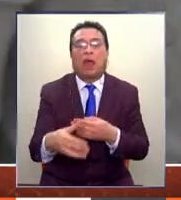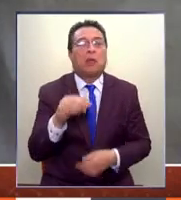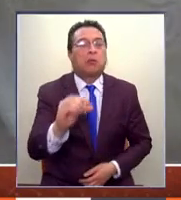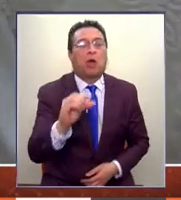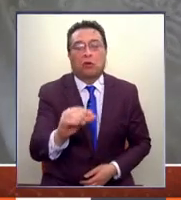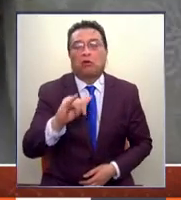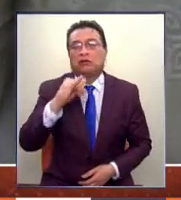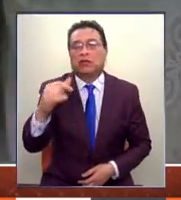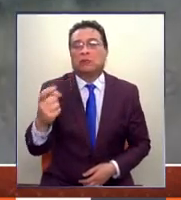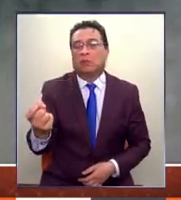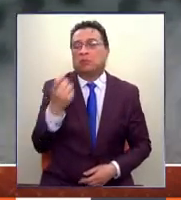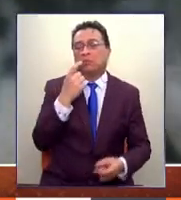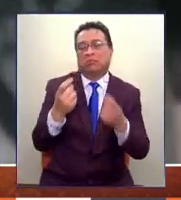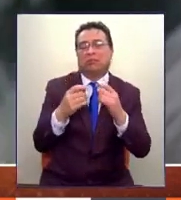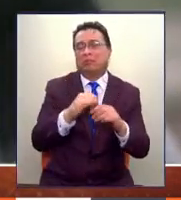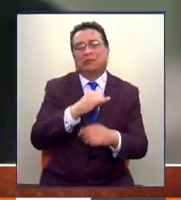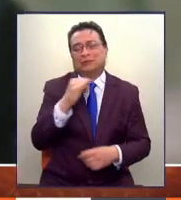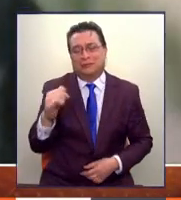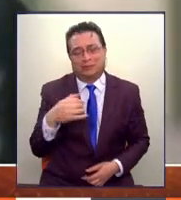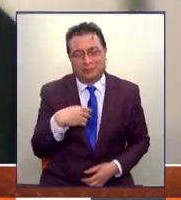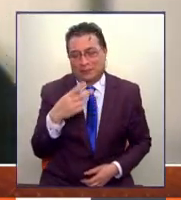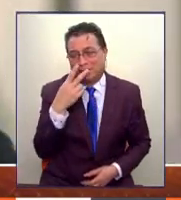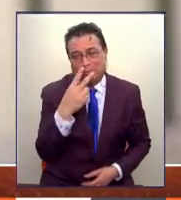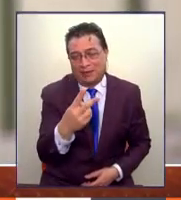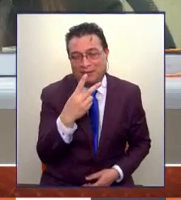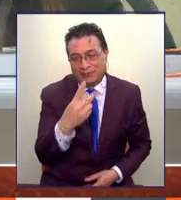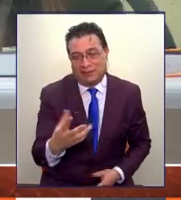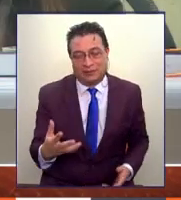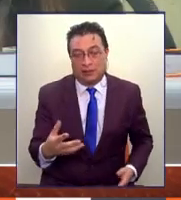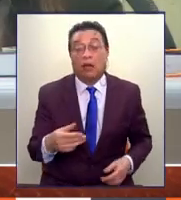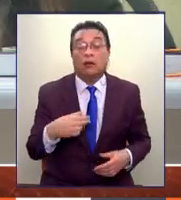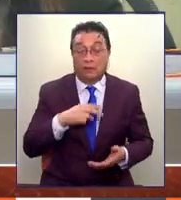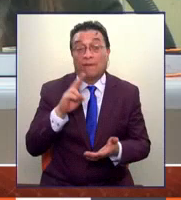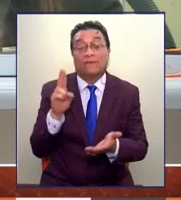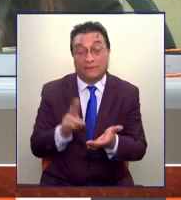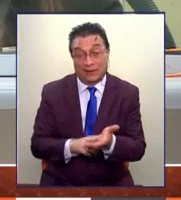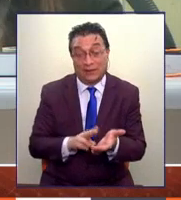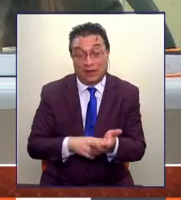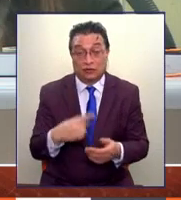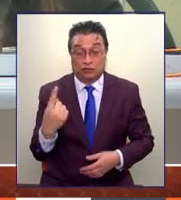Ya lo sabemos, lo hemos visto. Pero créame que nosotros llevamos